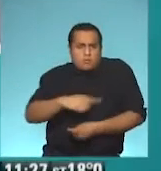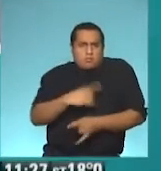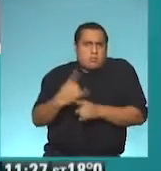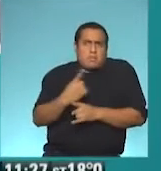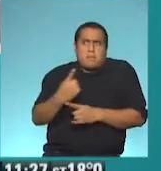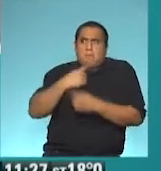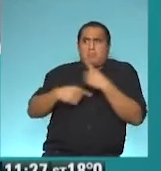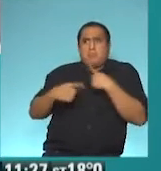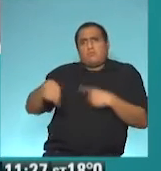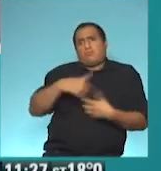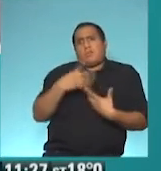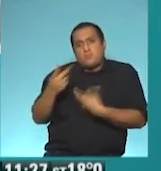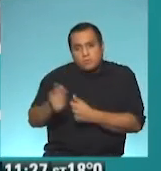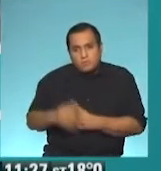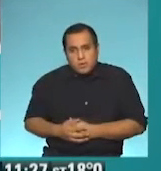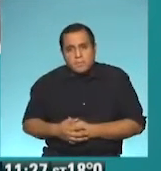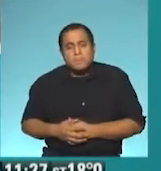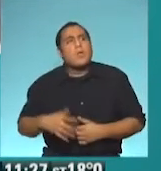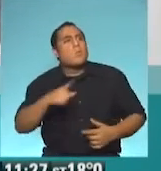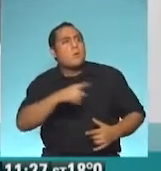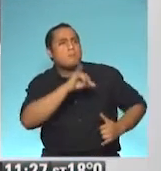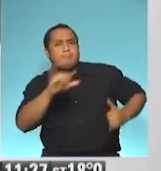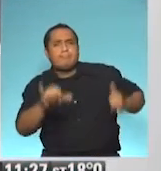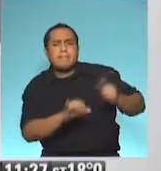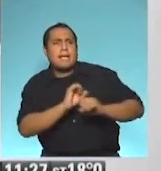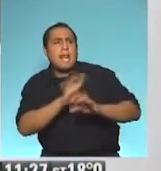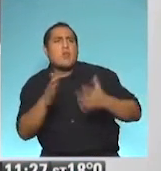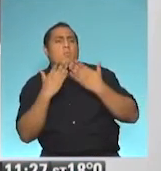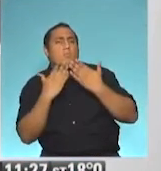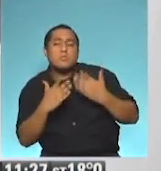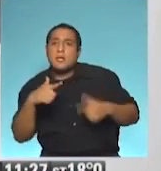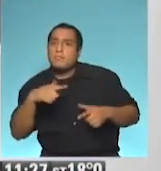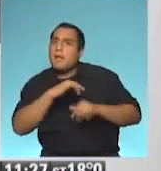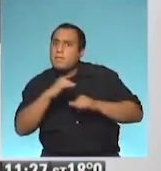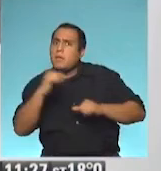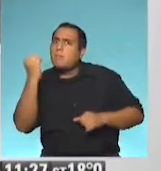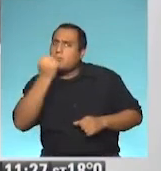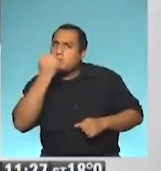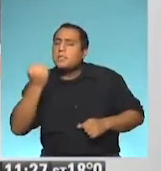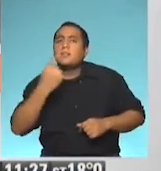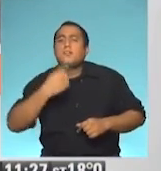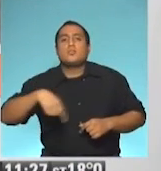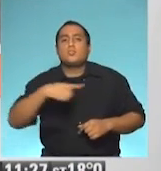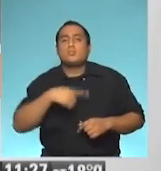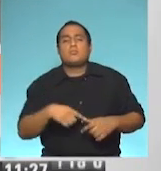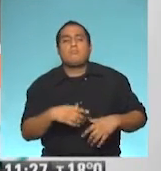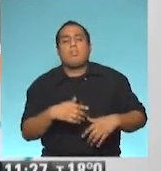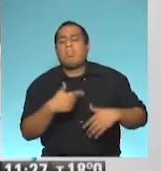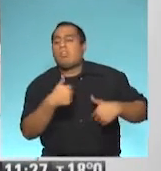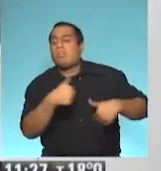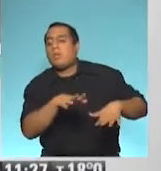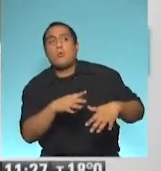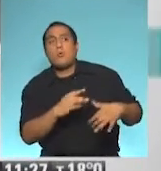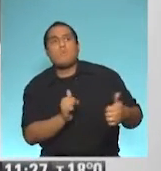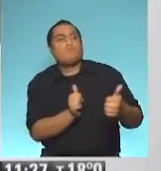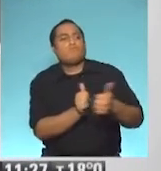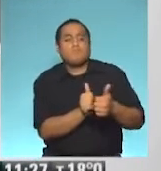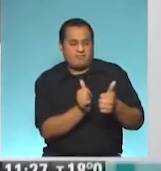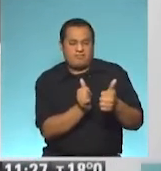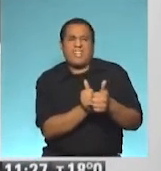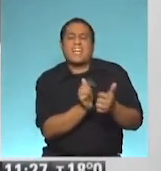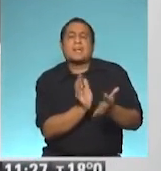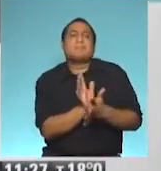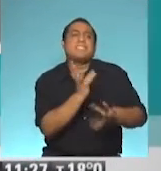Bueno, Adrián, muchísimas gracias, muy claro, y me quedo con este mensaje. Es importante acercarnos al otro, no importa cómo, pero